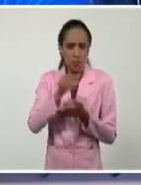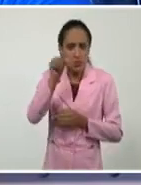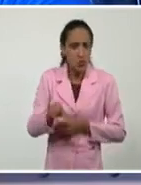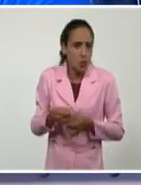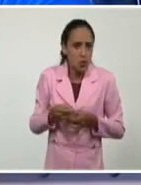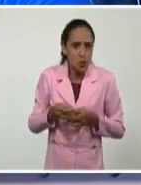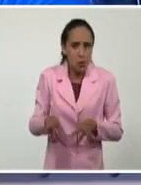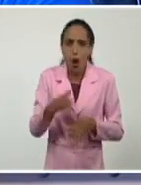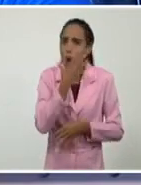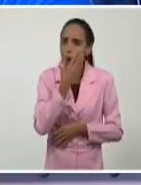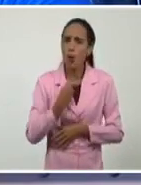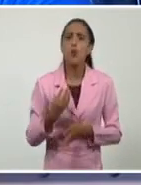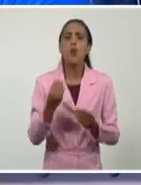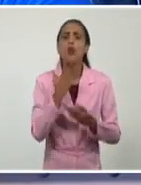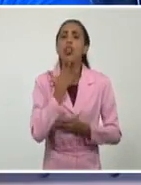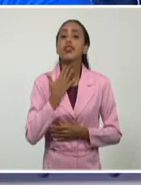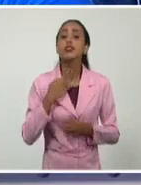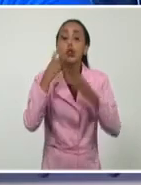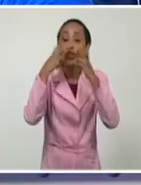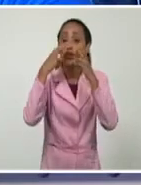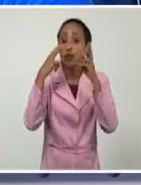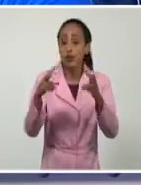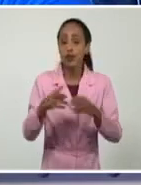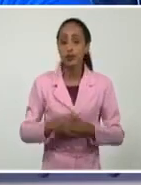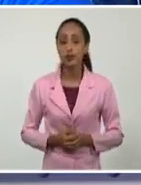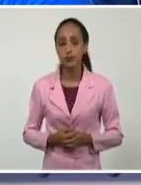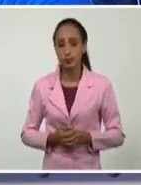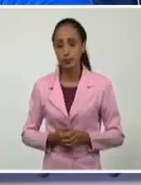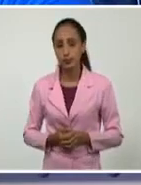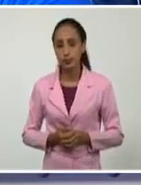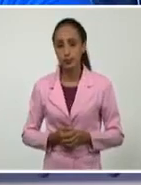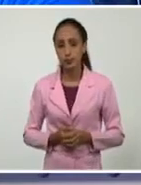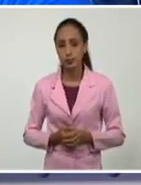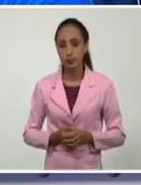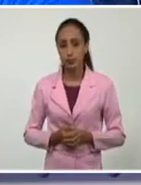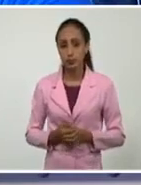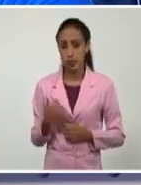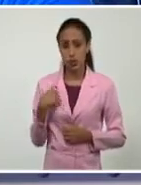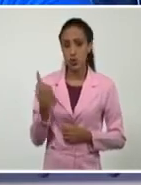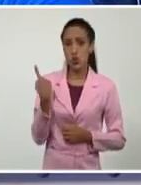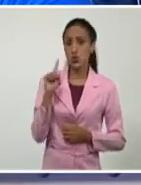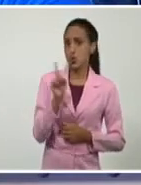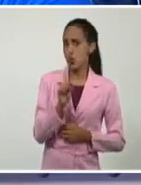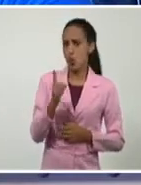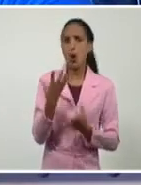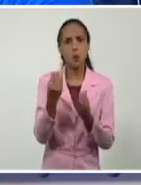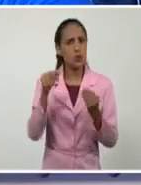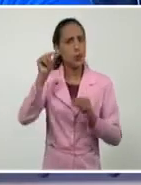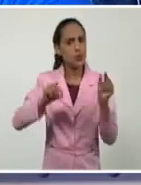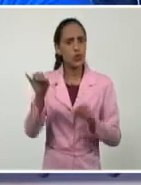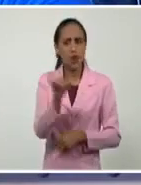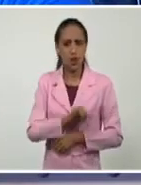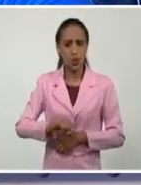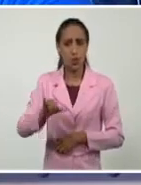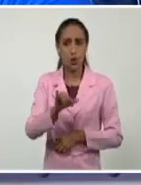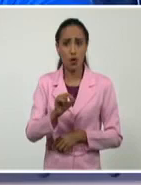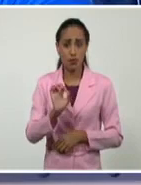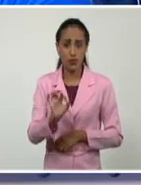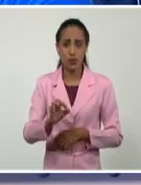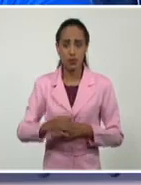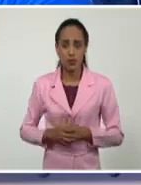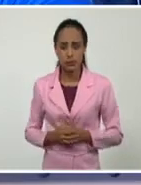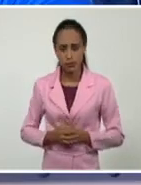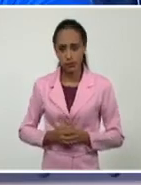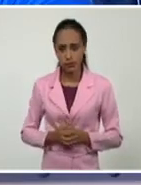jóvenes con muchas ganas de vivir. Y lo peor es que sus historias personales no son las únicas. Apenas fueron sus nombres los que